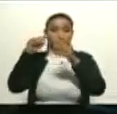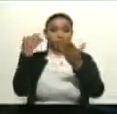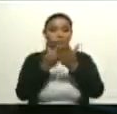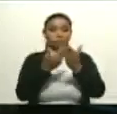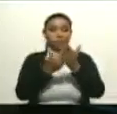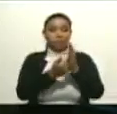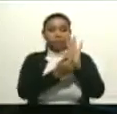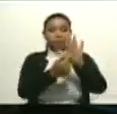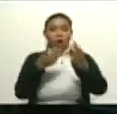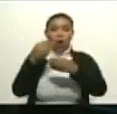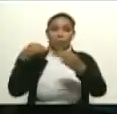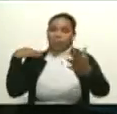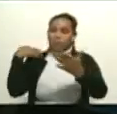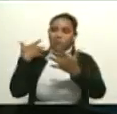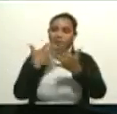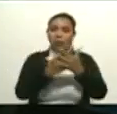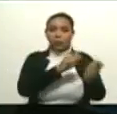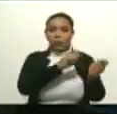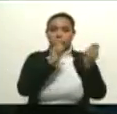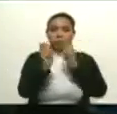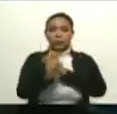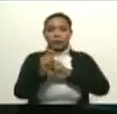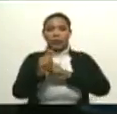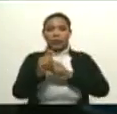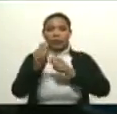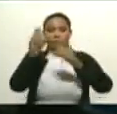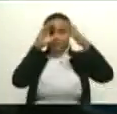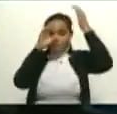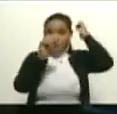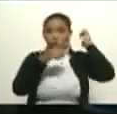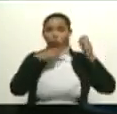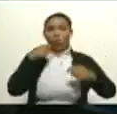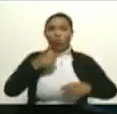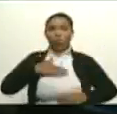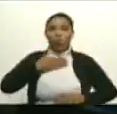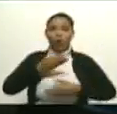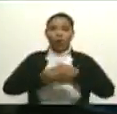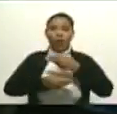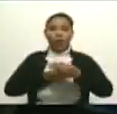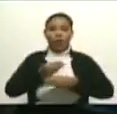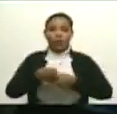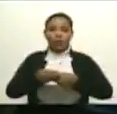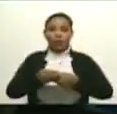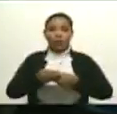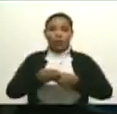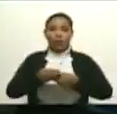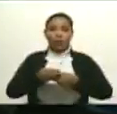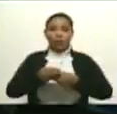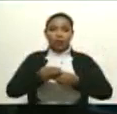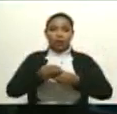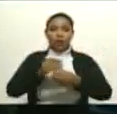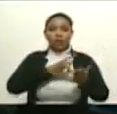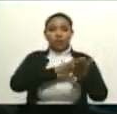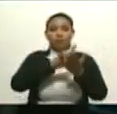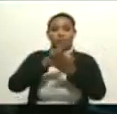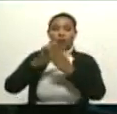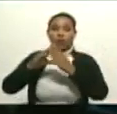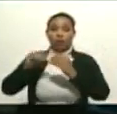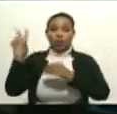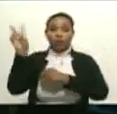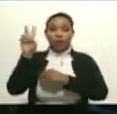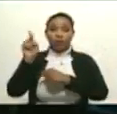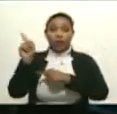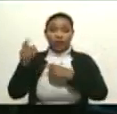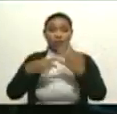través de la Embajada de Rusia, con la posibilidad de girarla por todo el país. Así que fue un festival